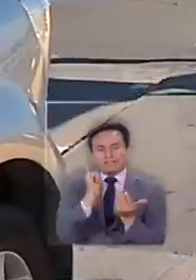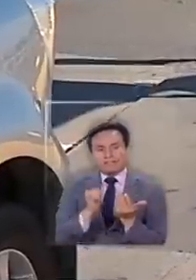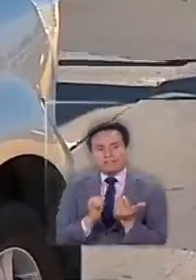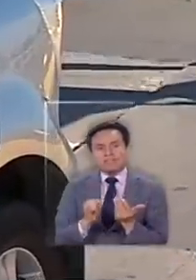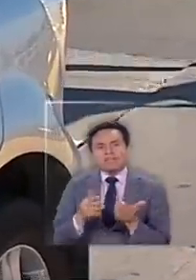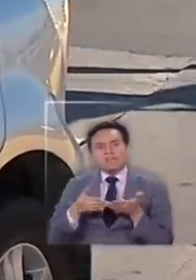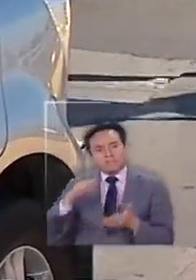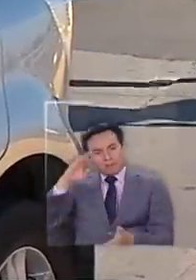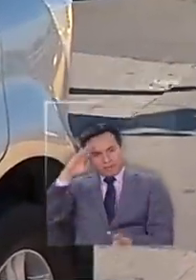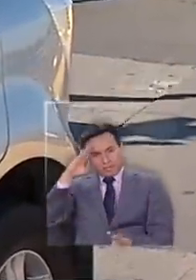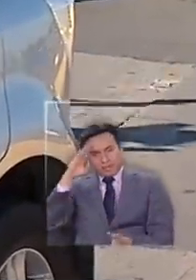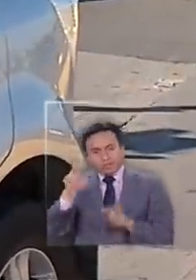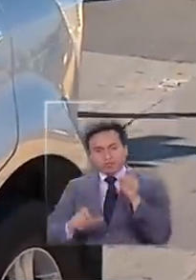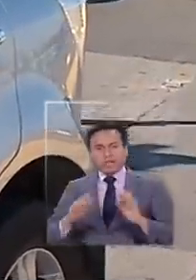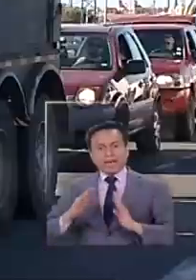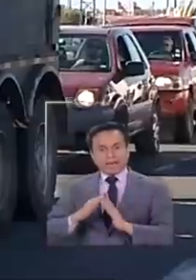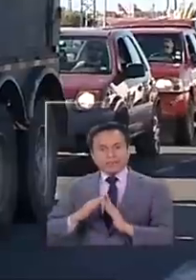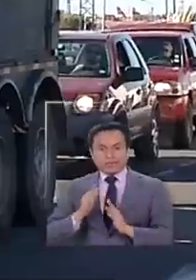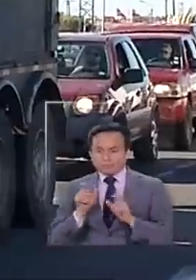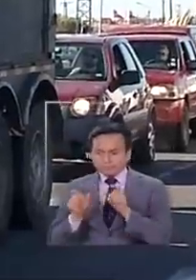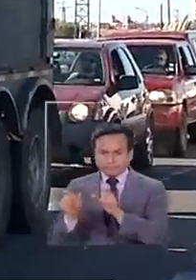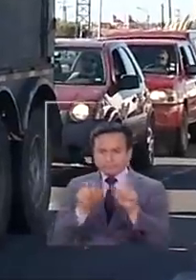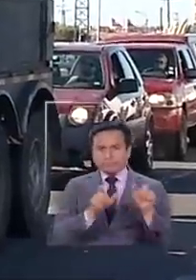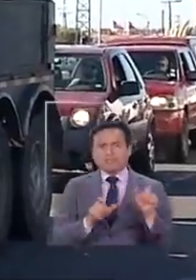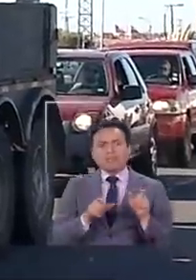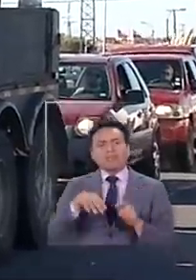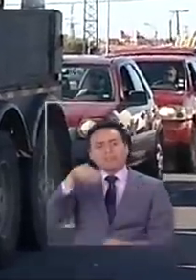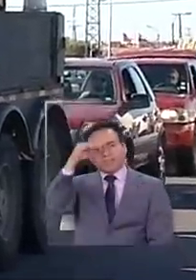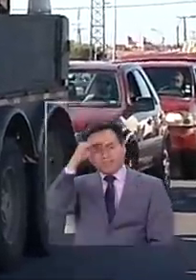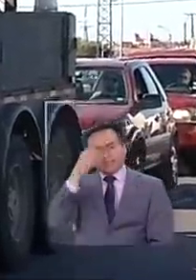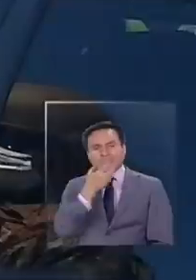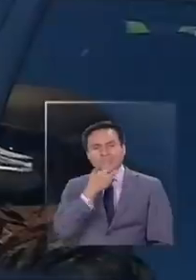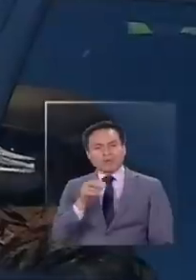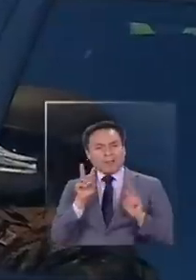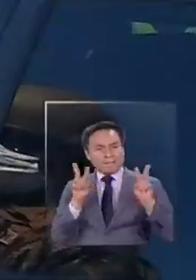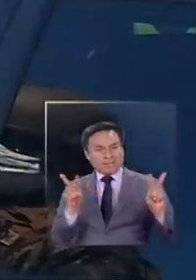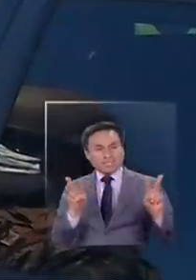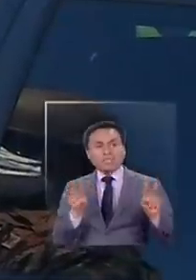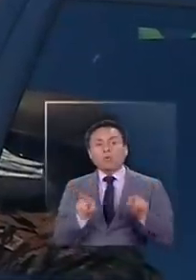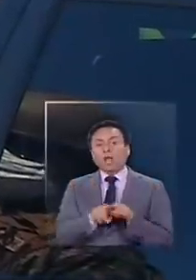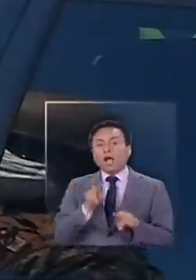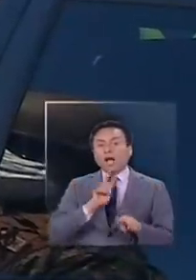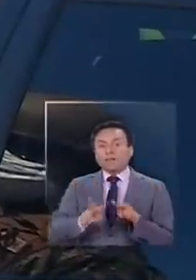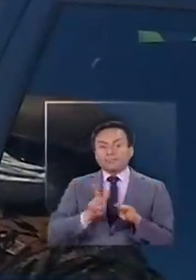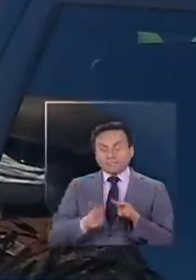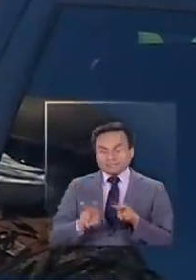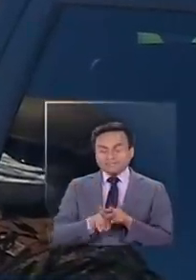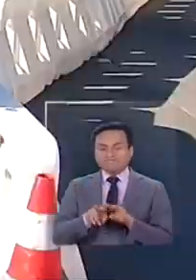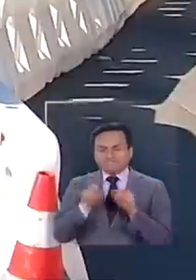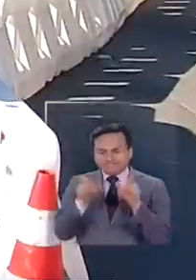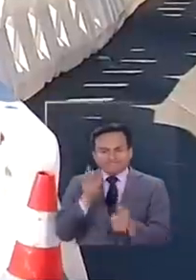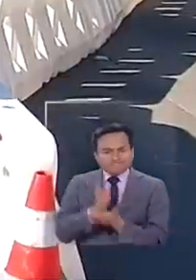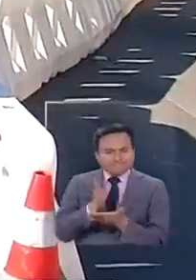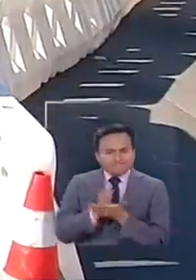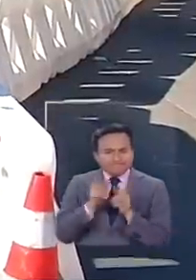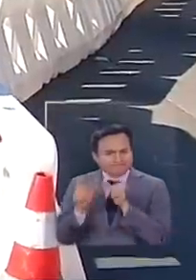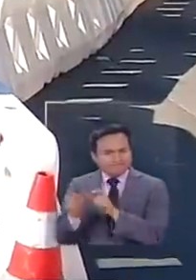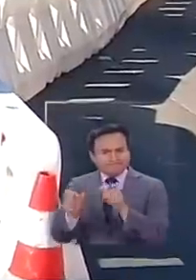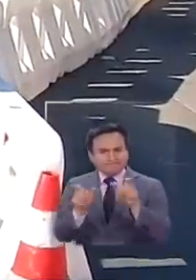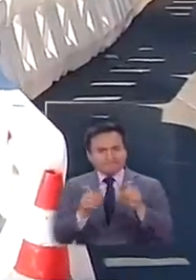infantes de marina y personal de ejército. Tras la experiencia de San Pedro de la Paz, aplicarán un operativo riguroso.